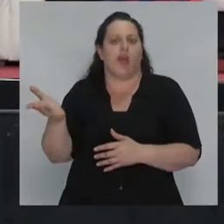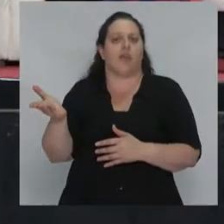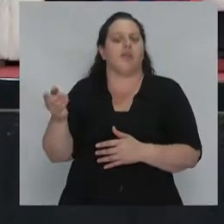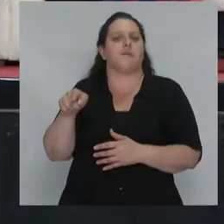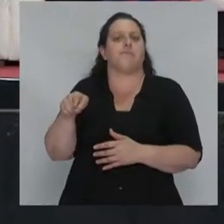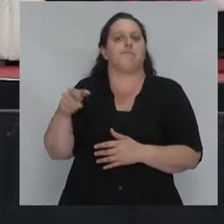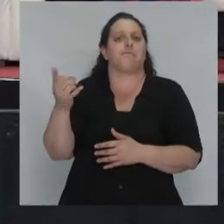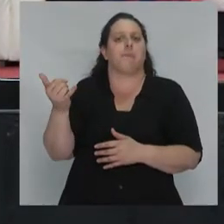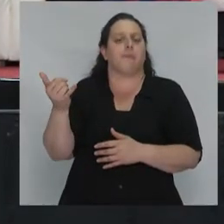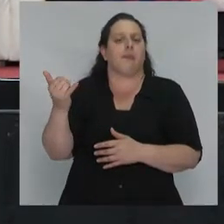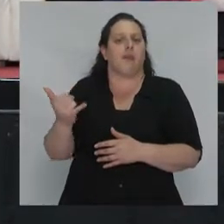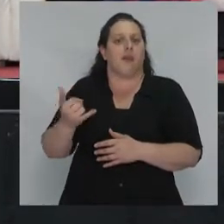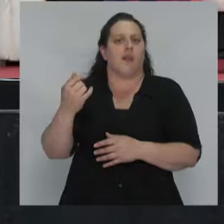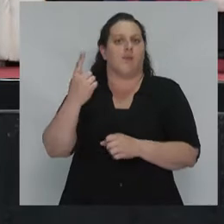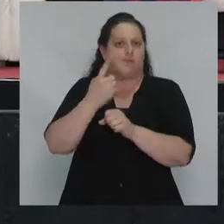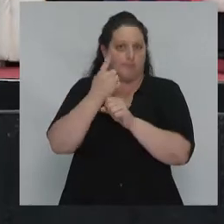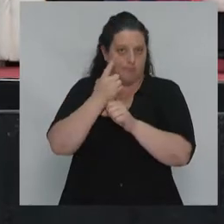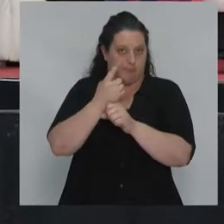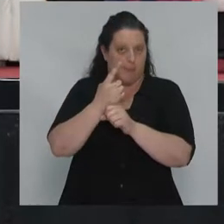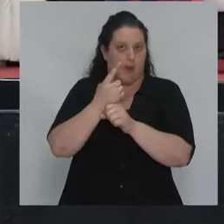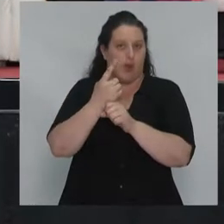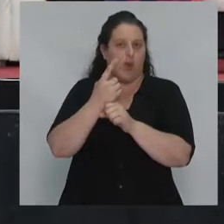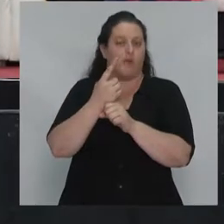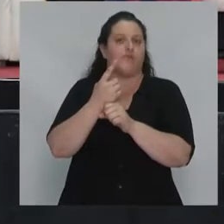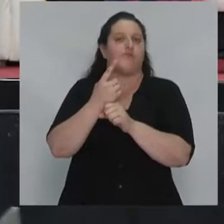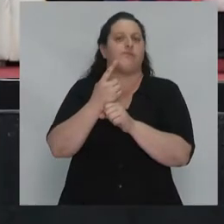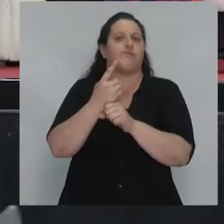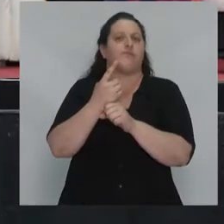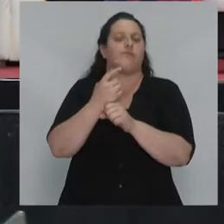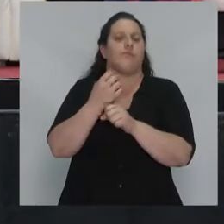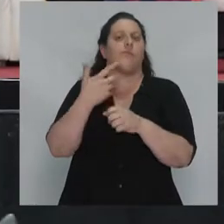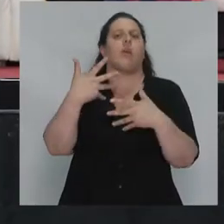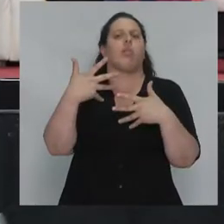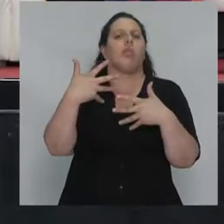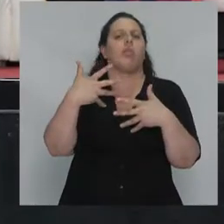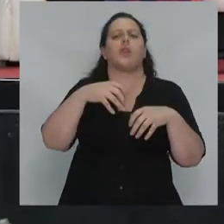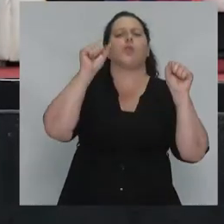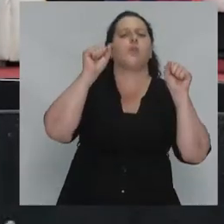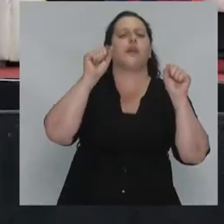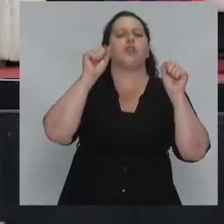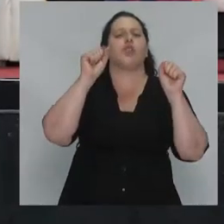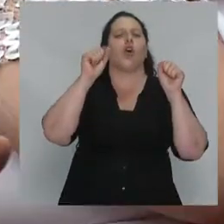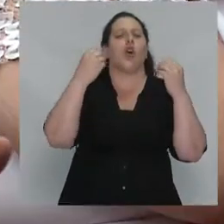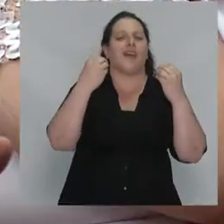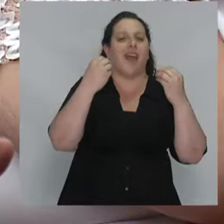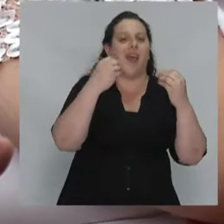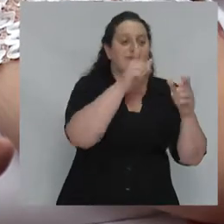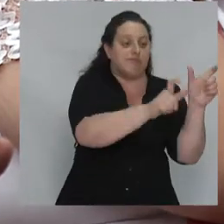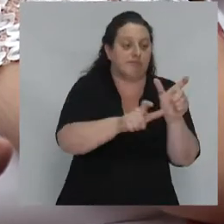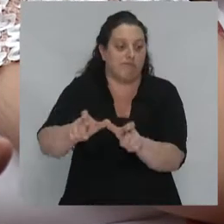primero el descubrimiento y la resurrección de la clase obrera